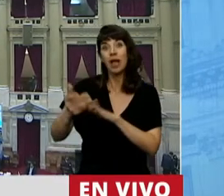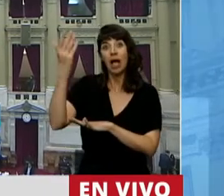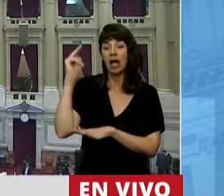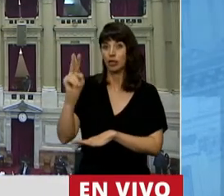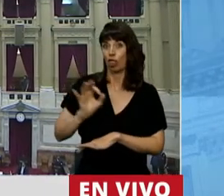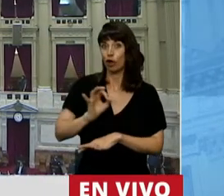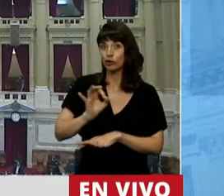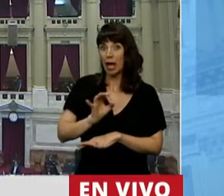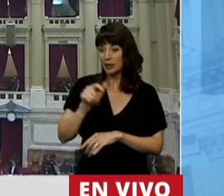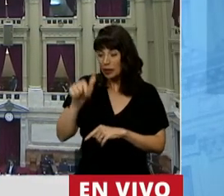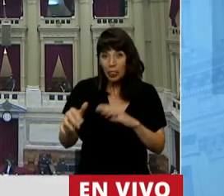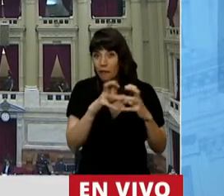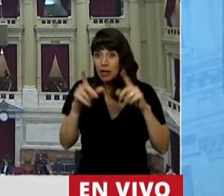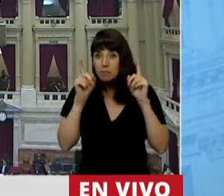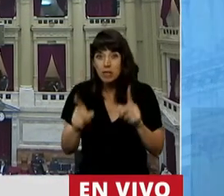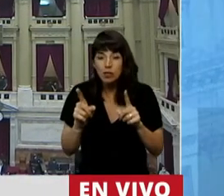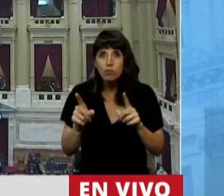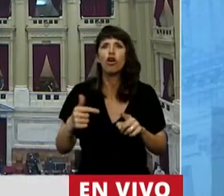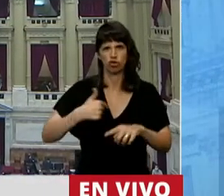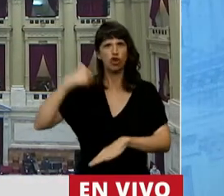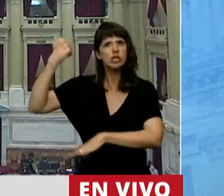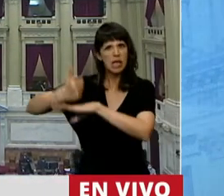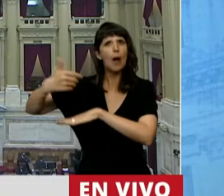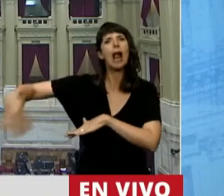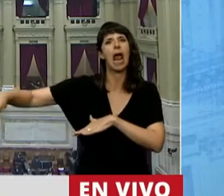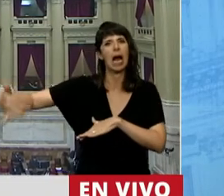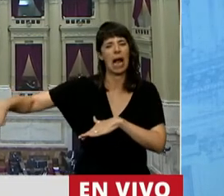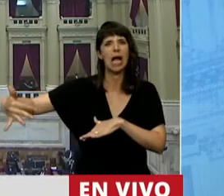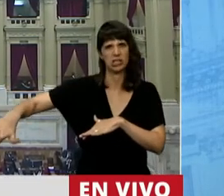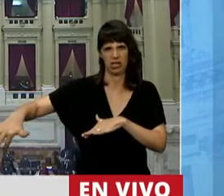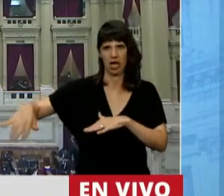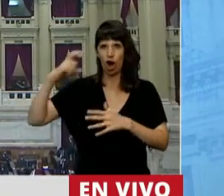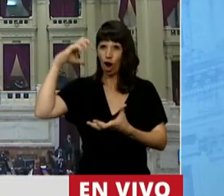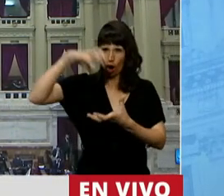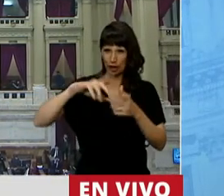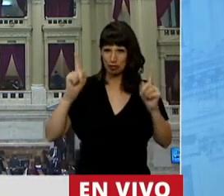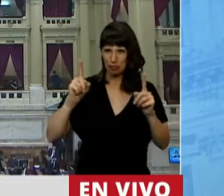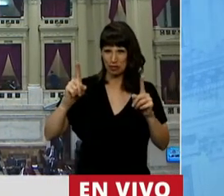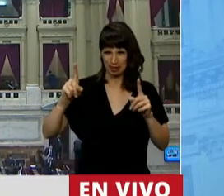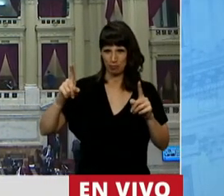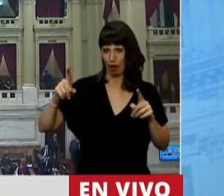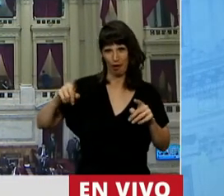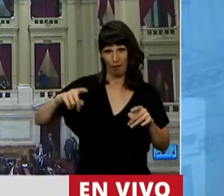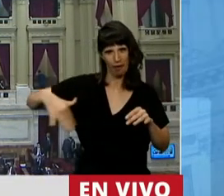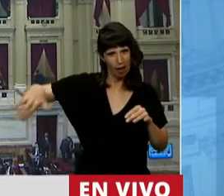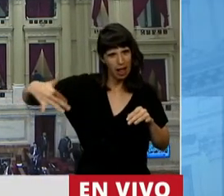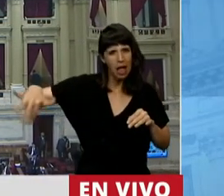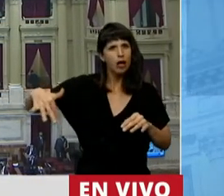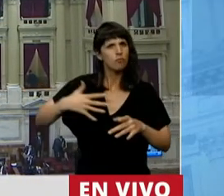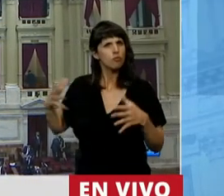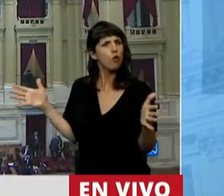debate me encontró a mí en la calle, en los alrededores del Congreso, junto a